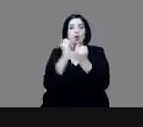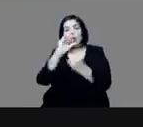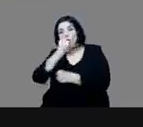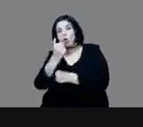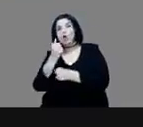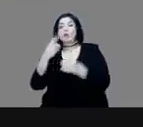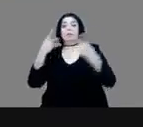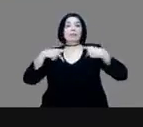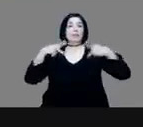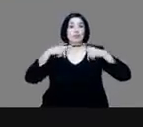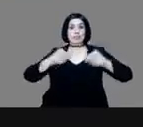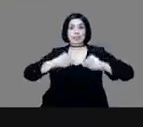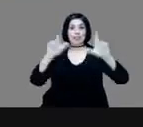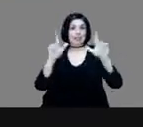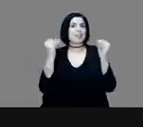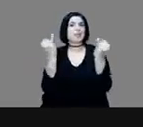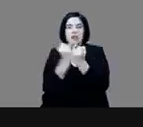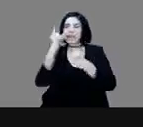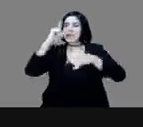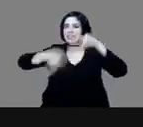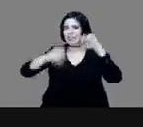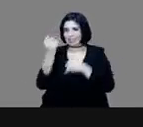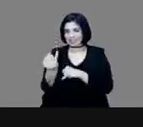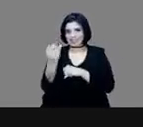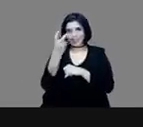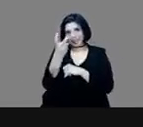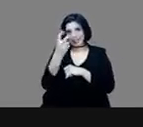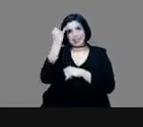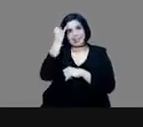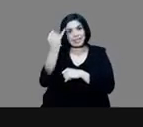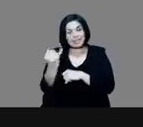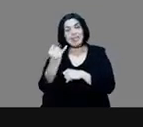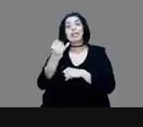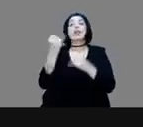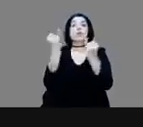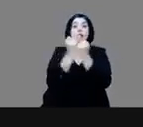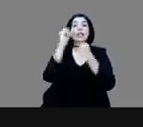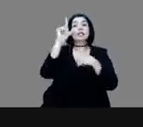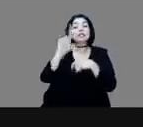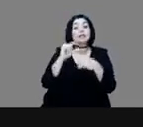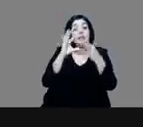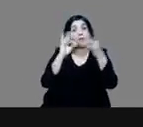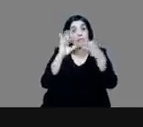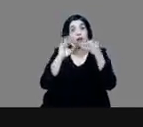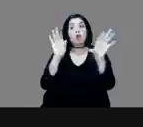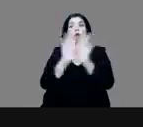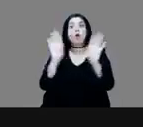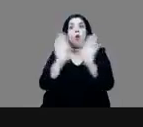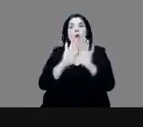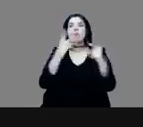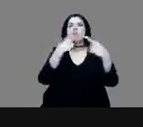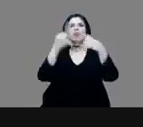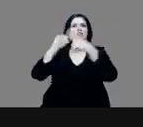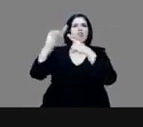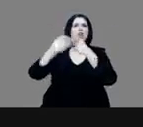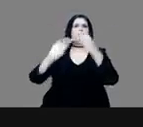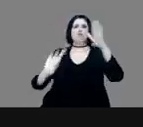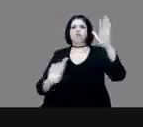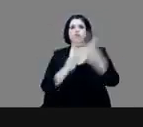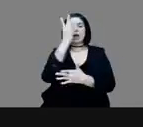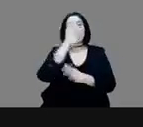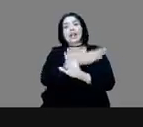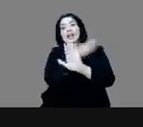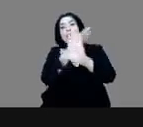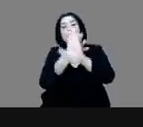estrategias de los españoles para sitiar Tenochtitlán y Tlatelolco y las causas que provocaron el levantamiento mexica en contra de los españoles y sus